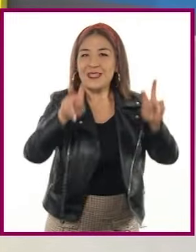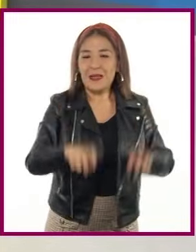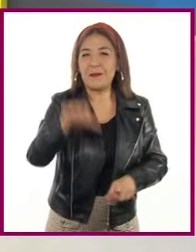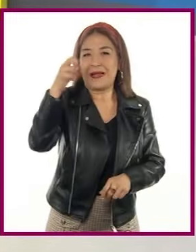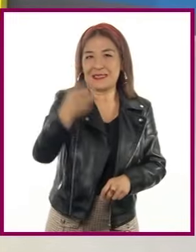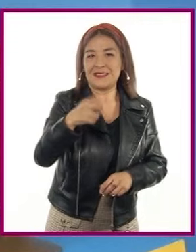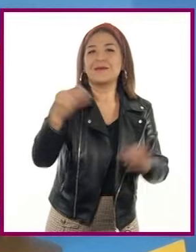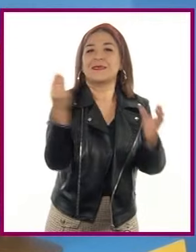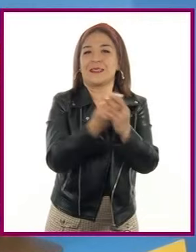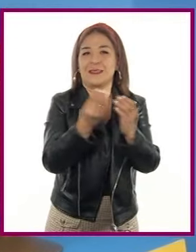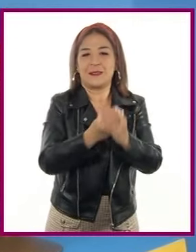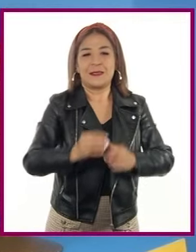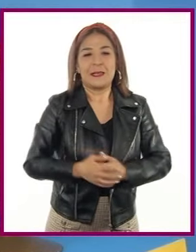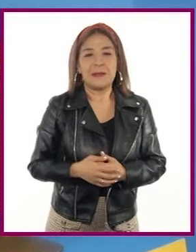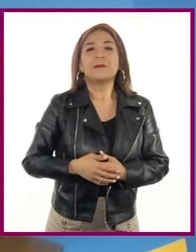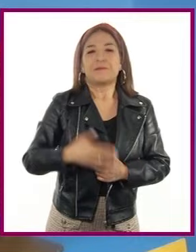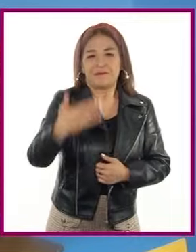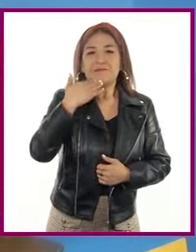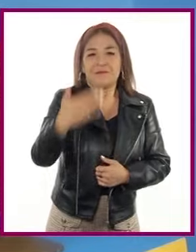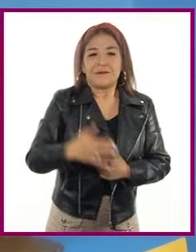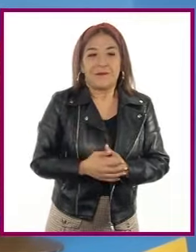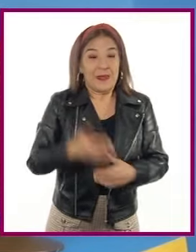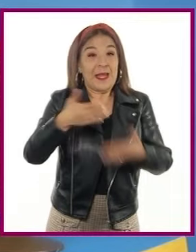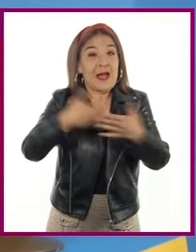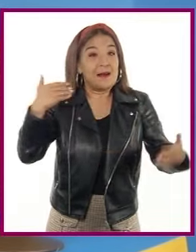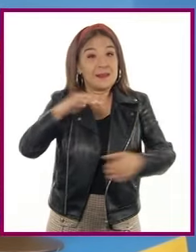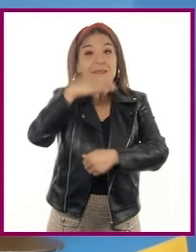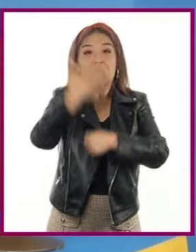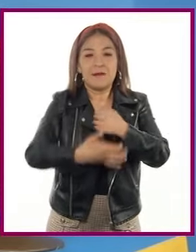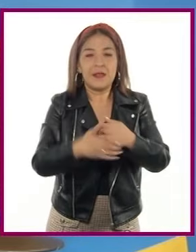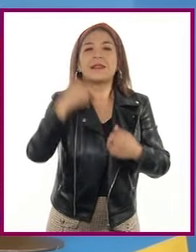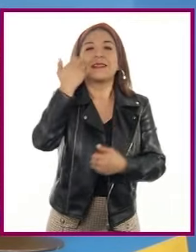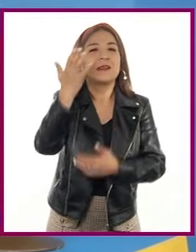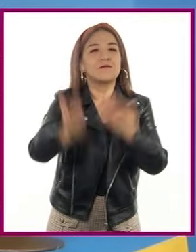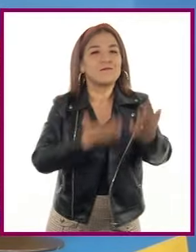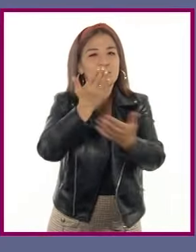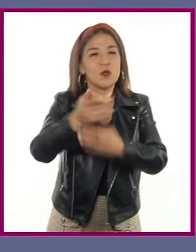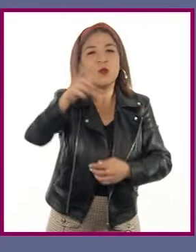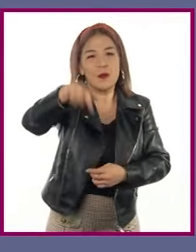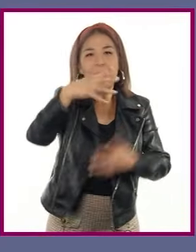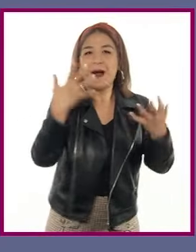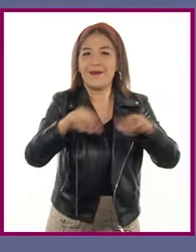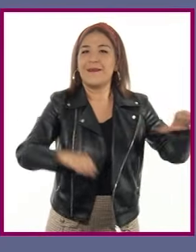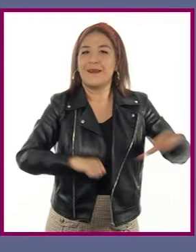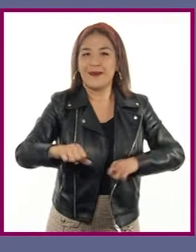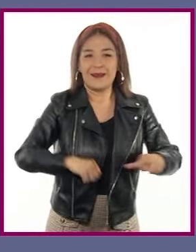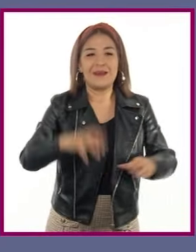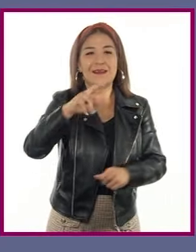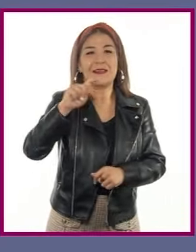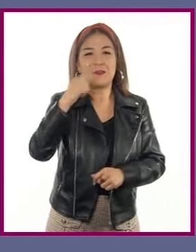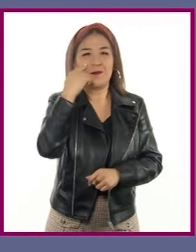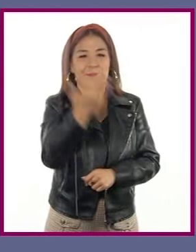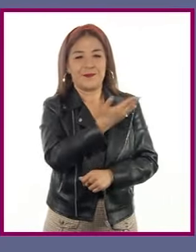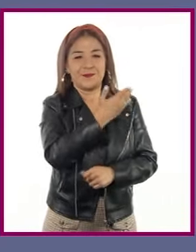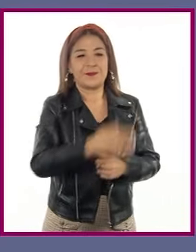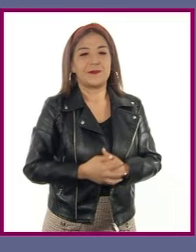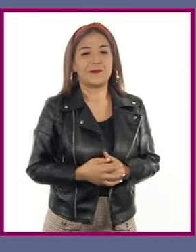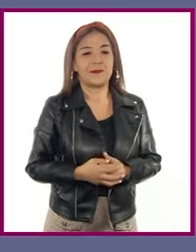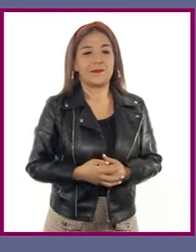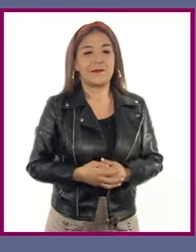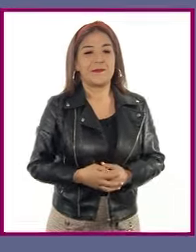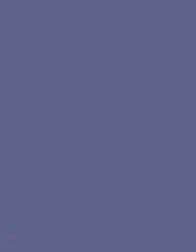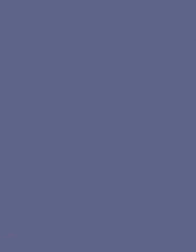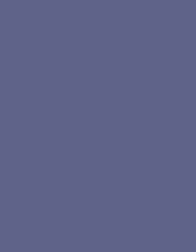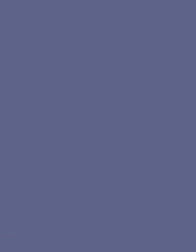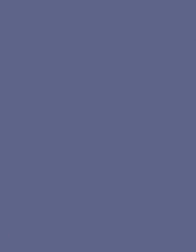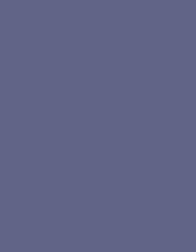sesión. Bien, antes de terminar, les queremos proponer el siguiente reto. Piensen detalladamente en la calle donde